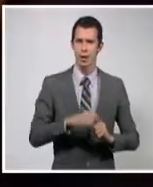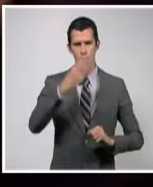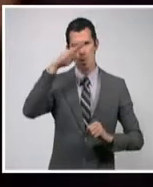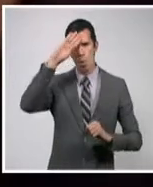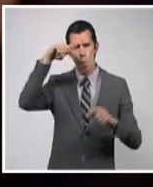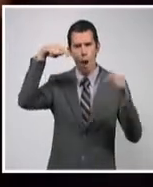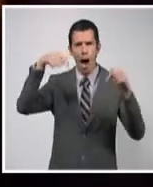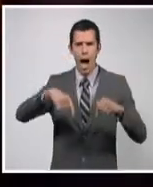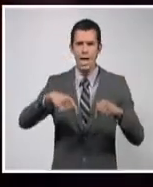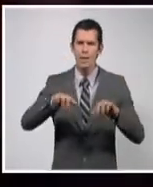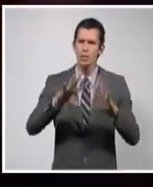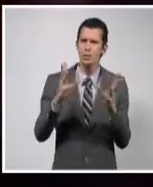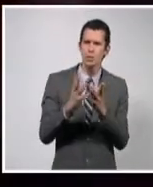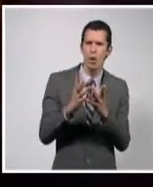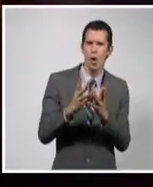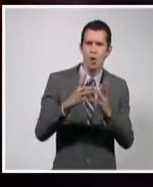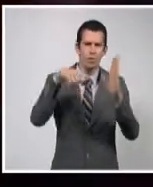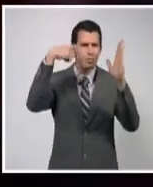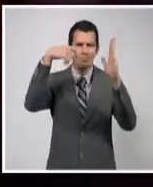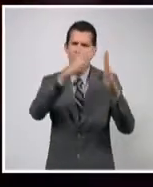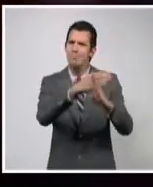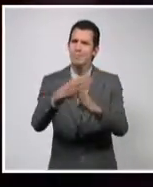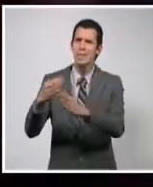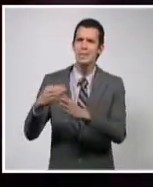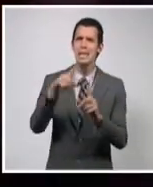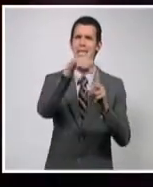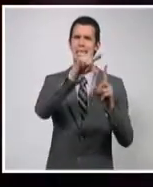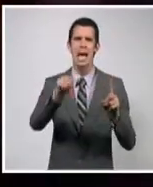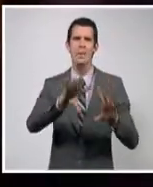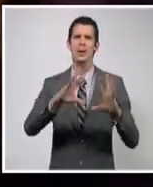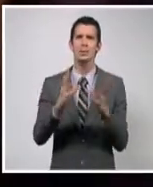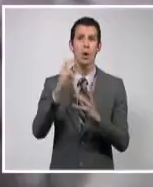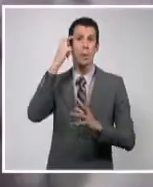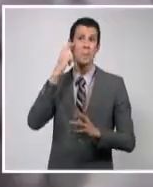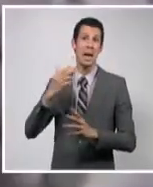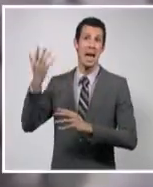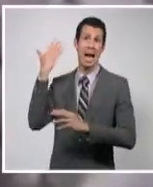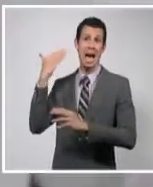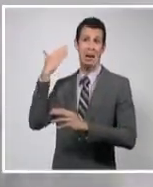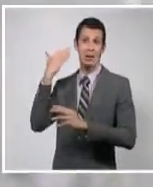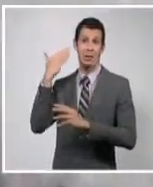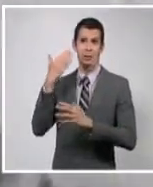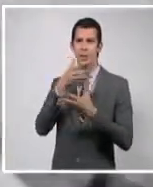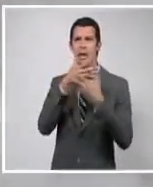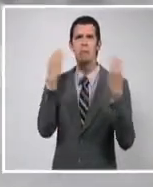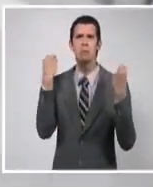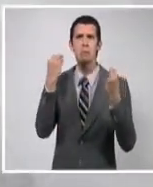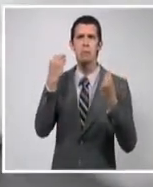propicia un diálogo con nuestra identidad a través del mágico universo de la imagen y el sonido.